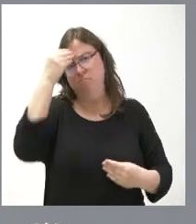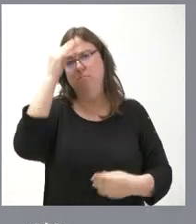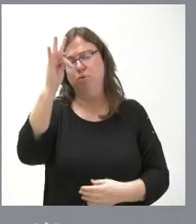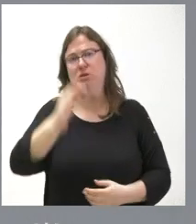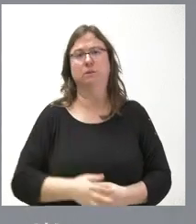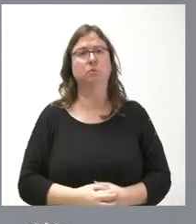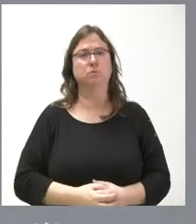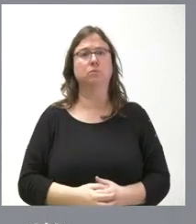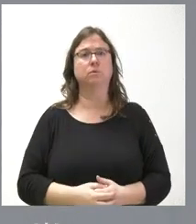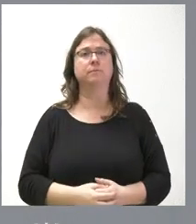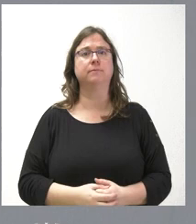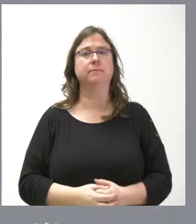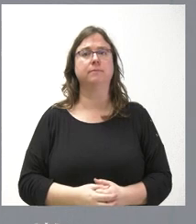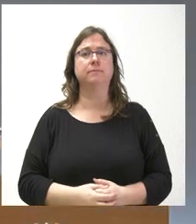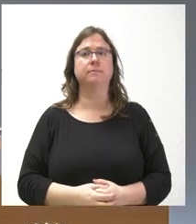para ese programa de trasplantes.